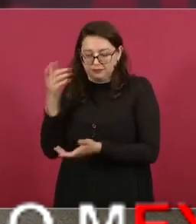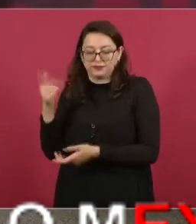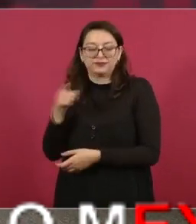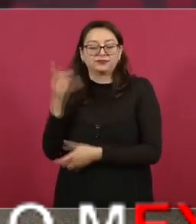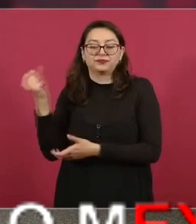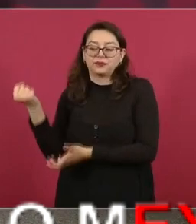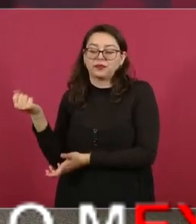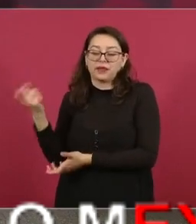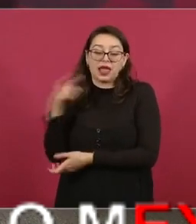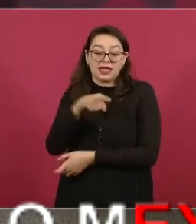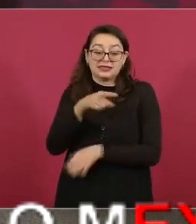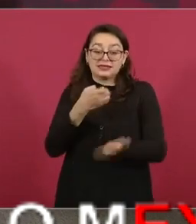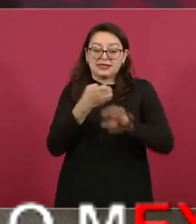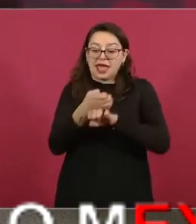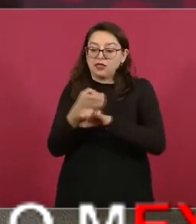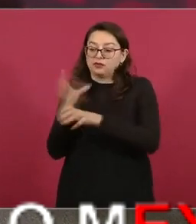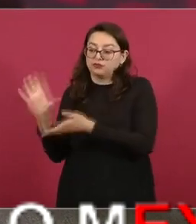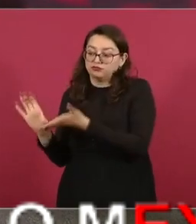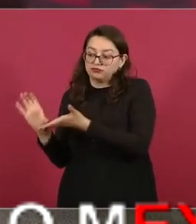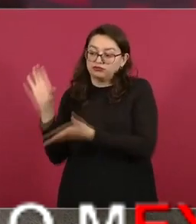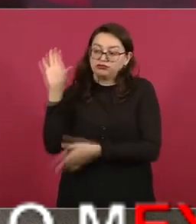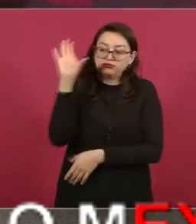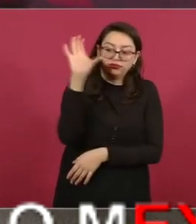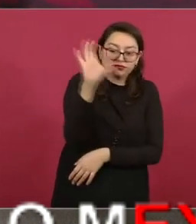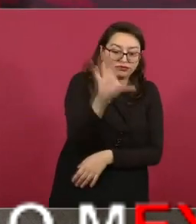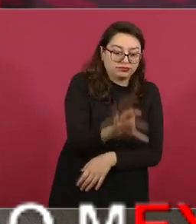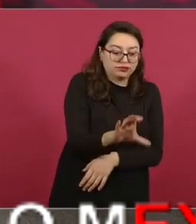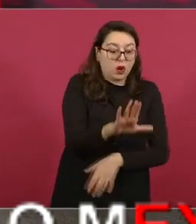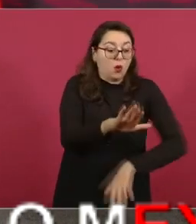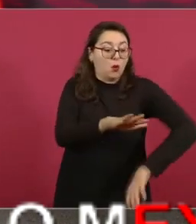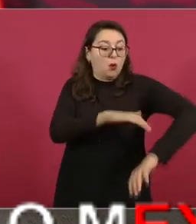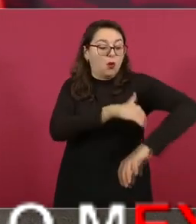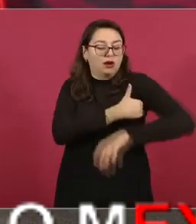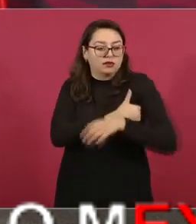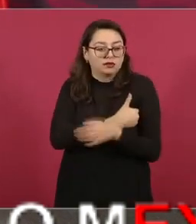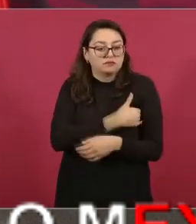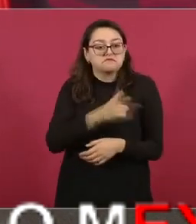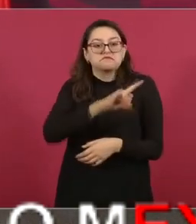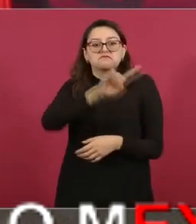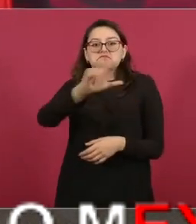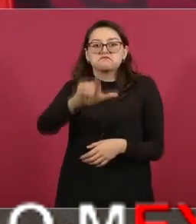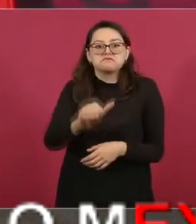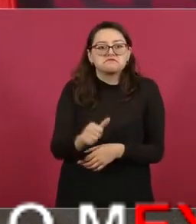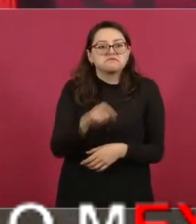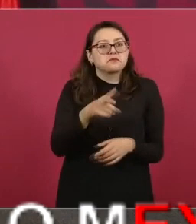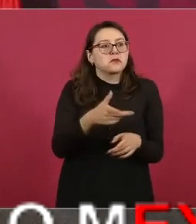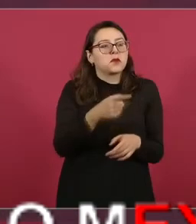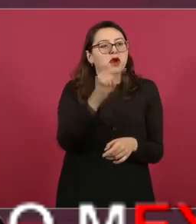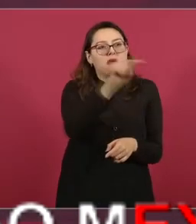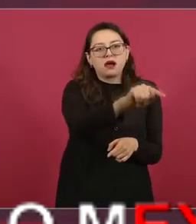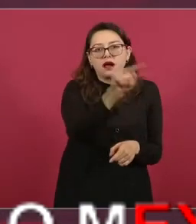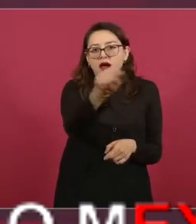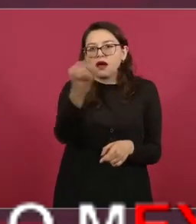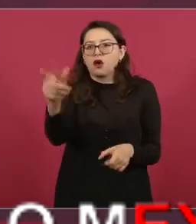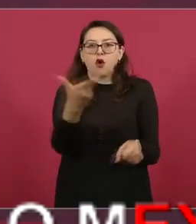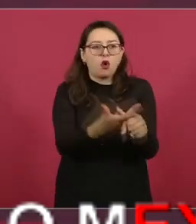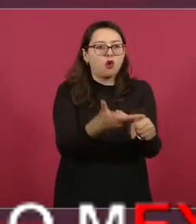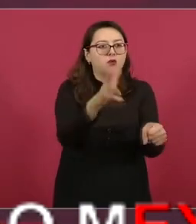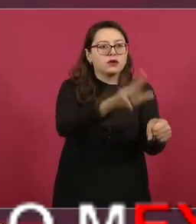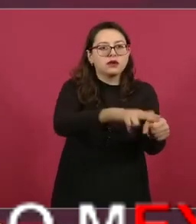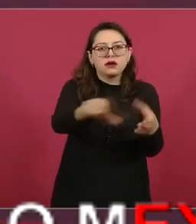distribución de los medicamentos lo que estamos procurando es acabar con esa corrupción